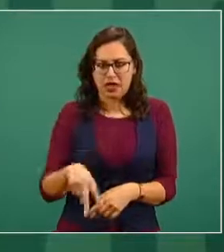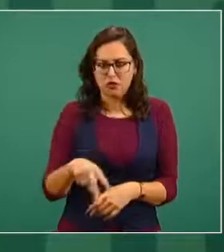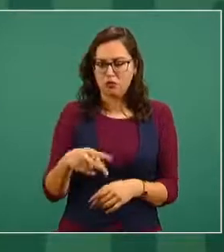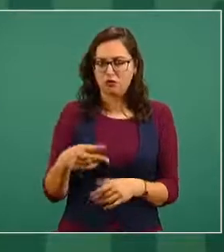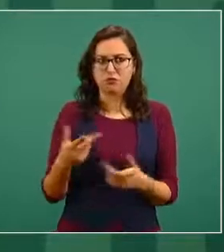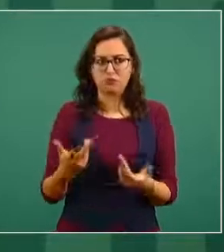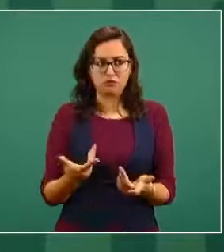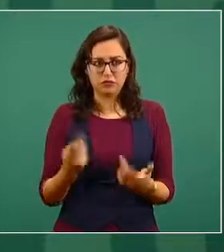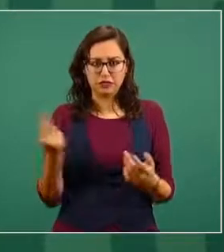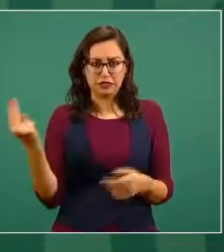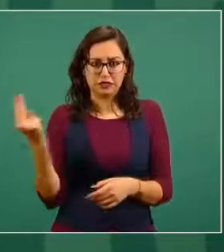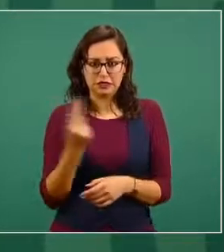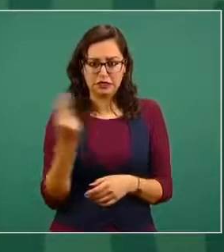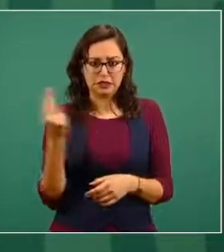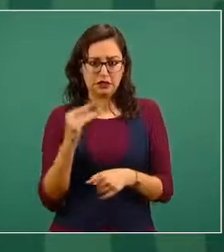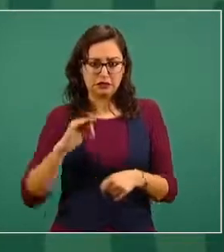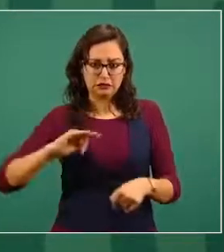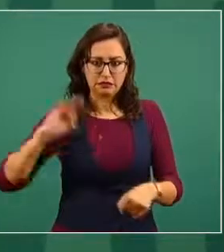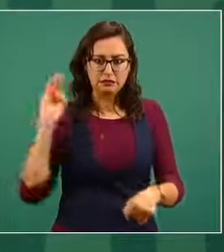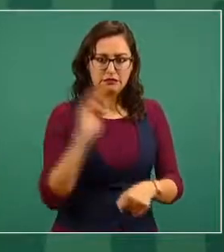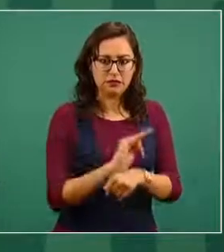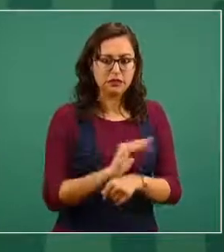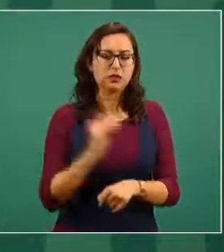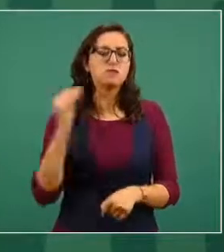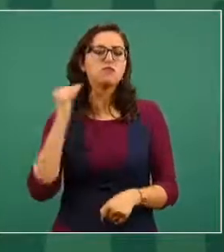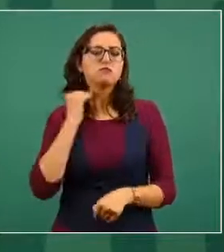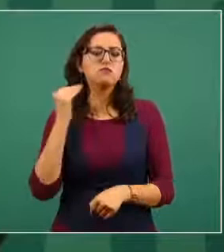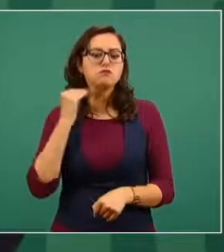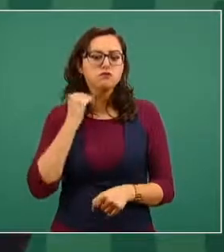representación legal y el debido proceso.